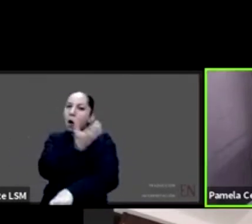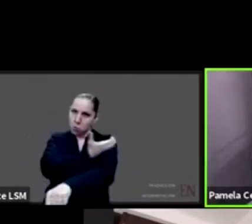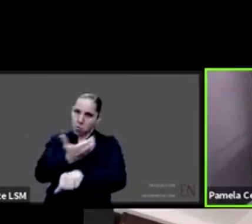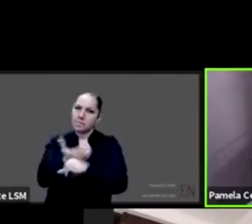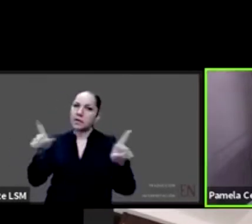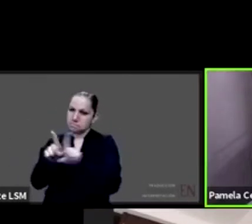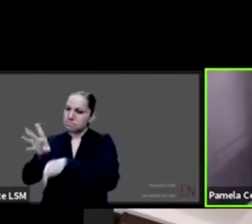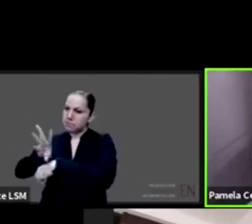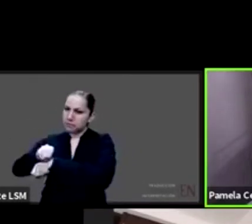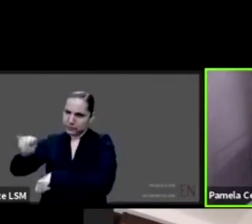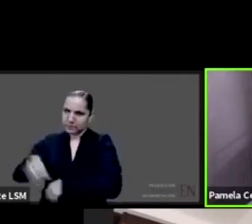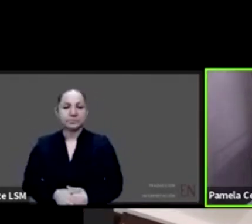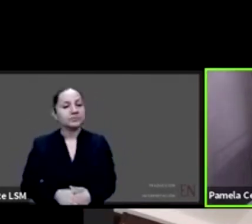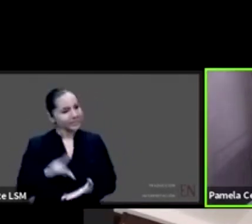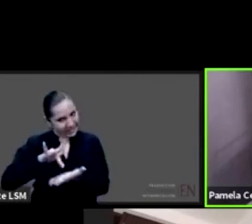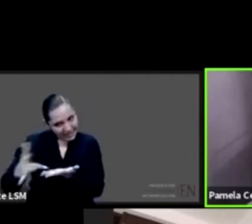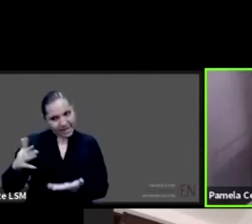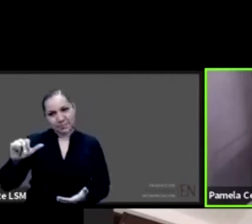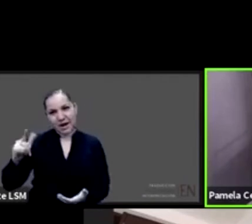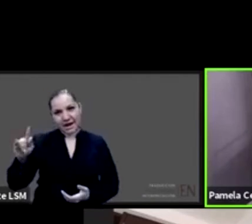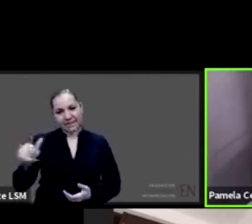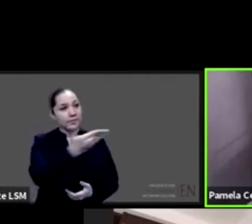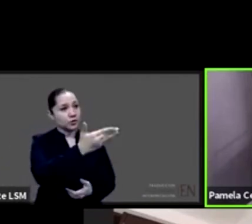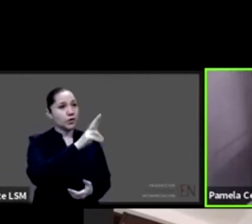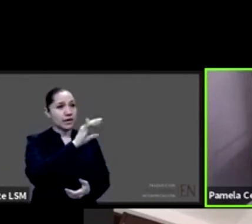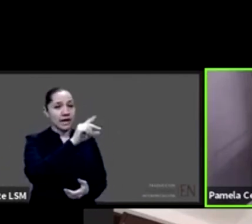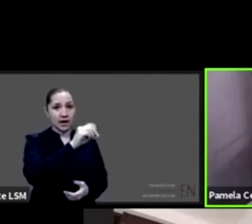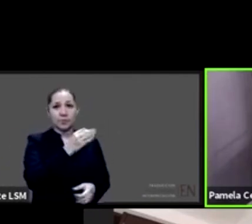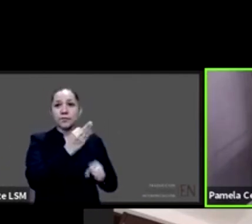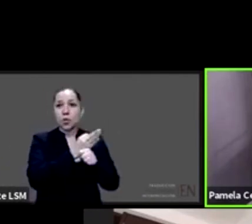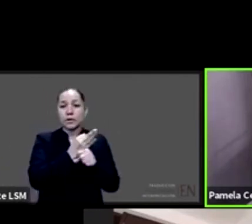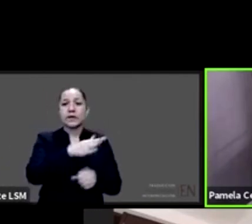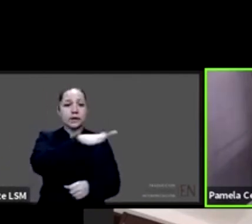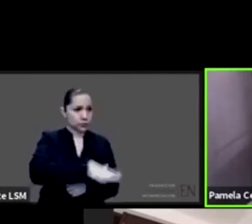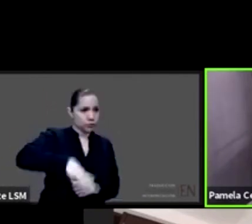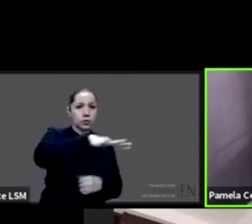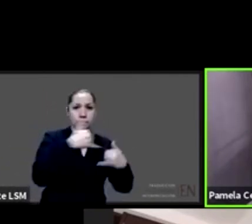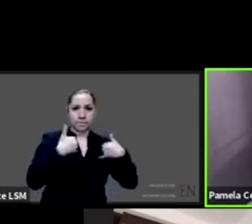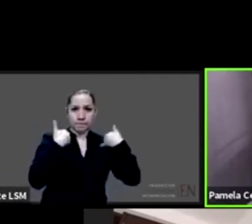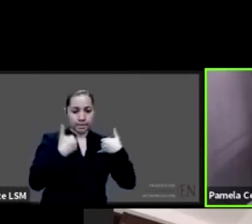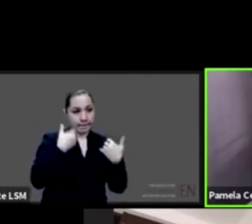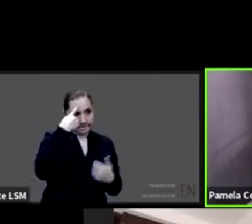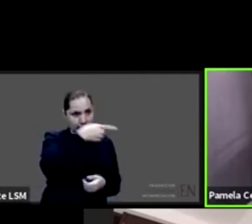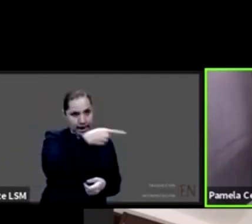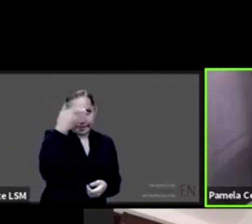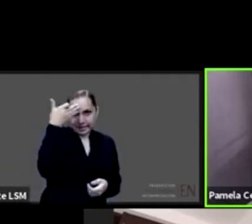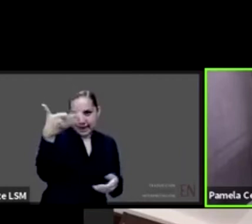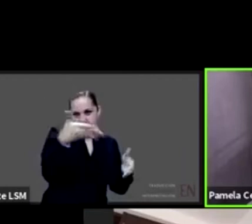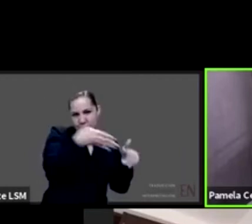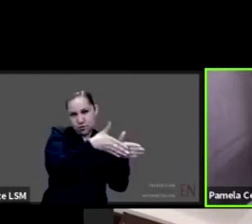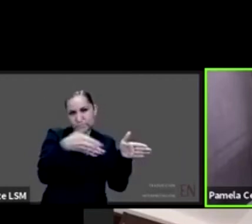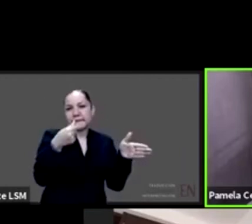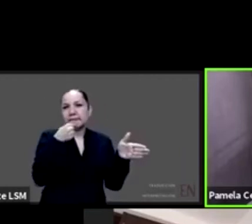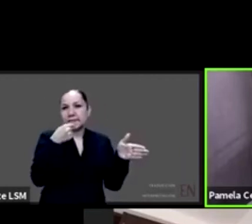Margarita. Ricardo, ¿cuál es el panorama hoy de la niñez y adolescencia hospitalizada por COVID, y también de la niñez y